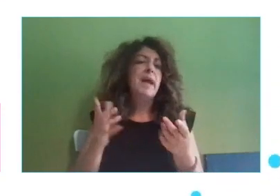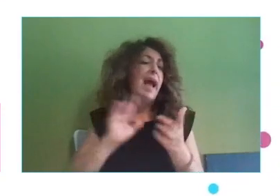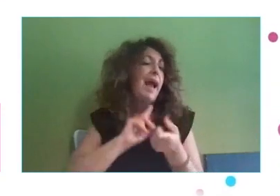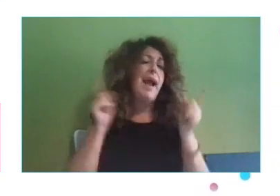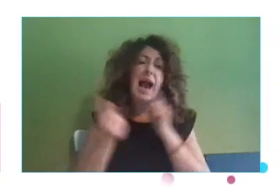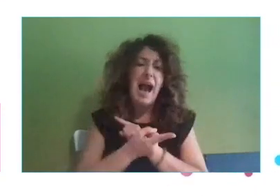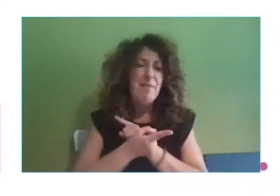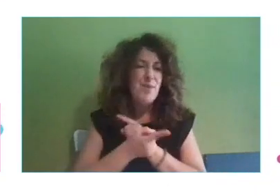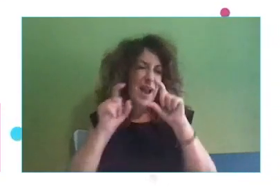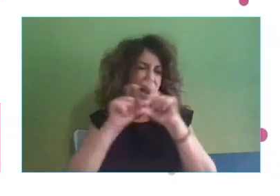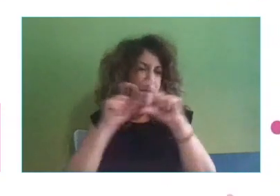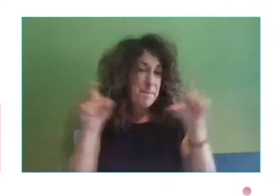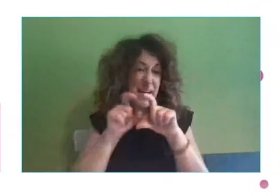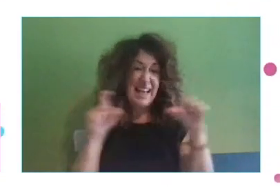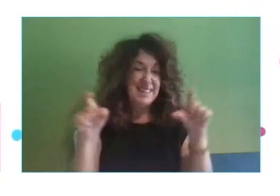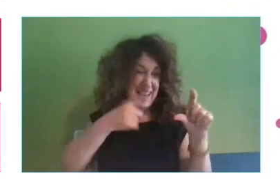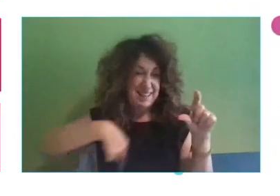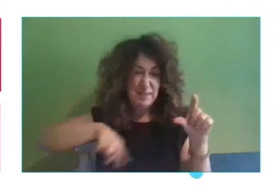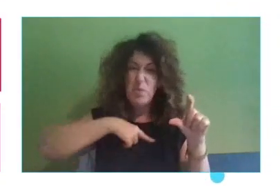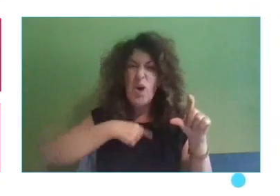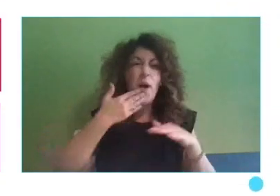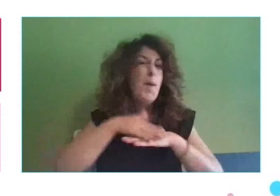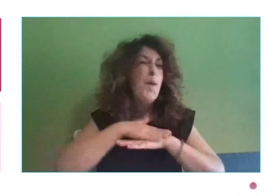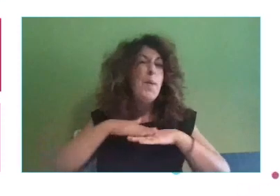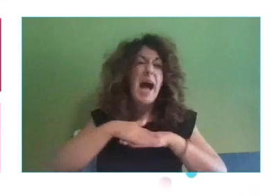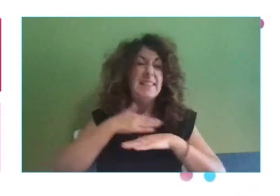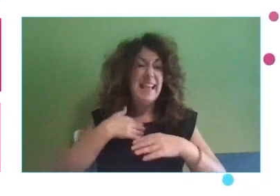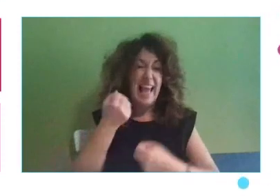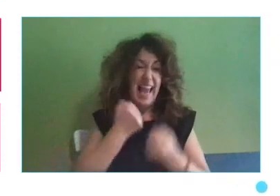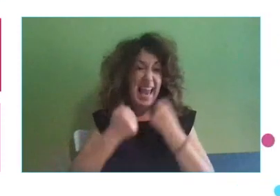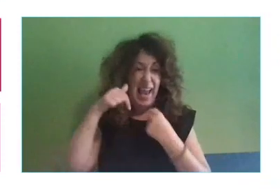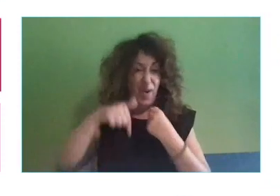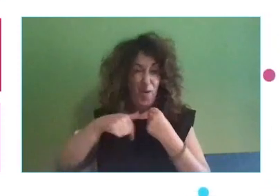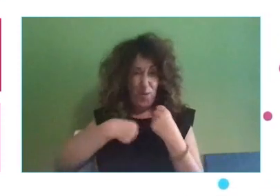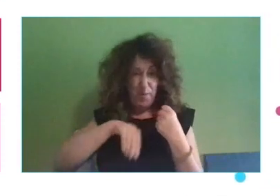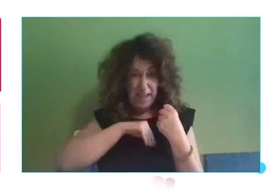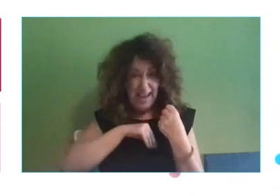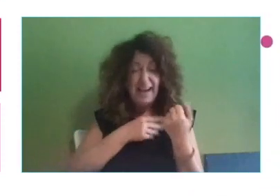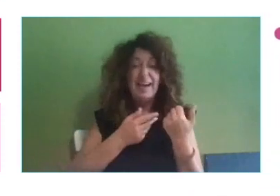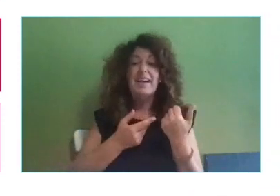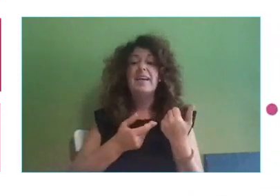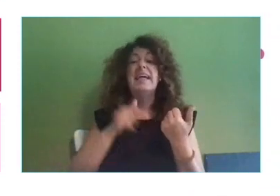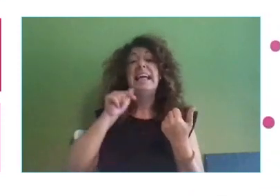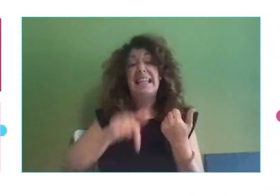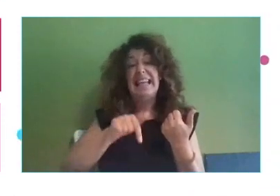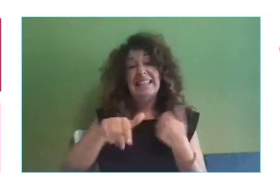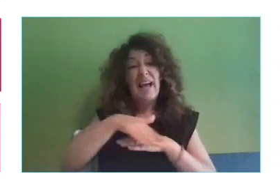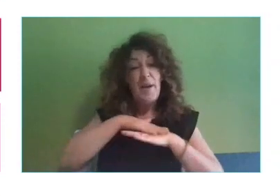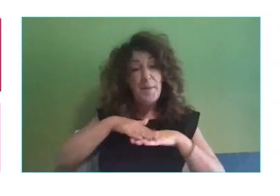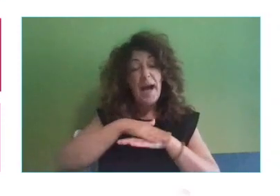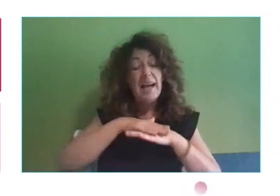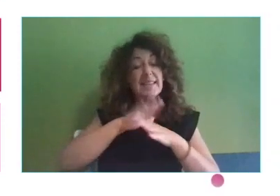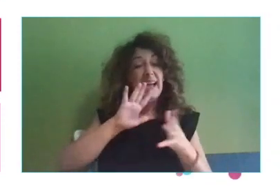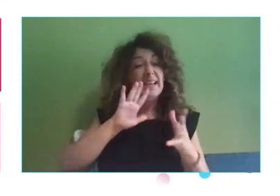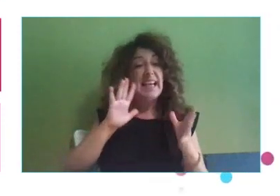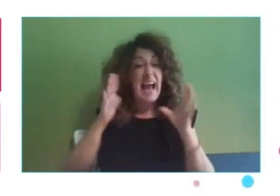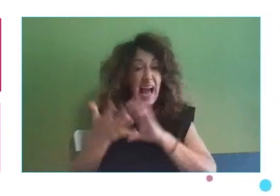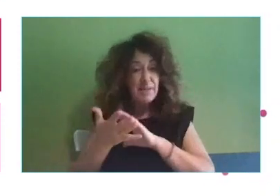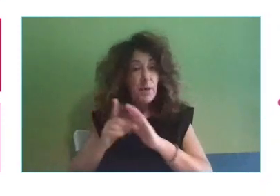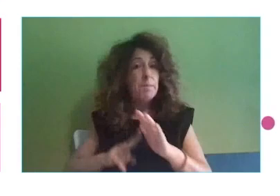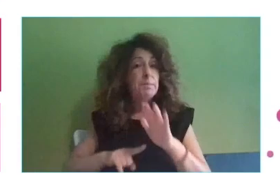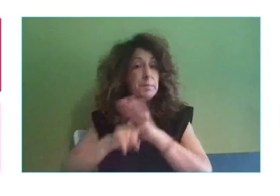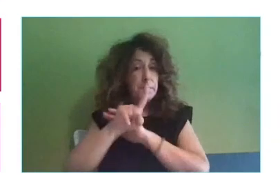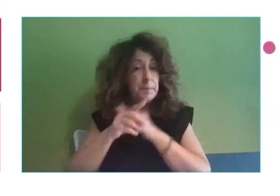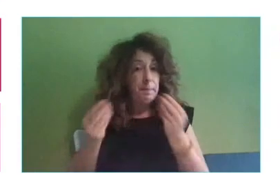son nuestra base, son la base de nuestra economía, y esa base de economía se puede transformar y puede crecer si abordamos esa digitalización